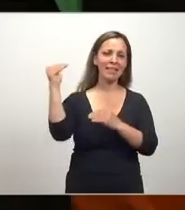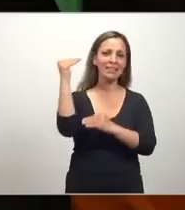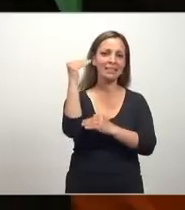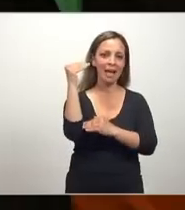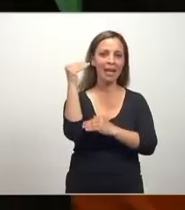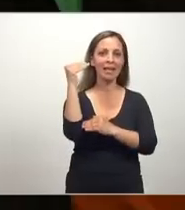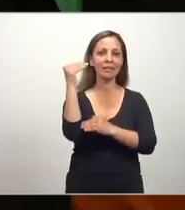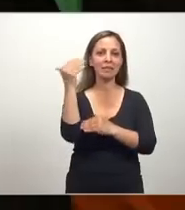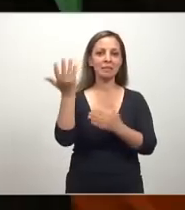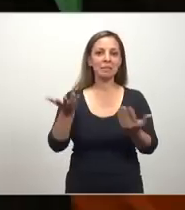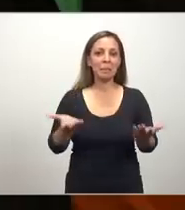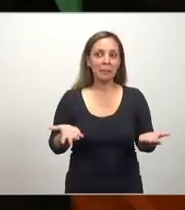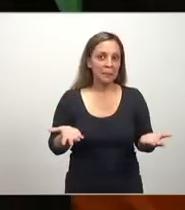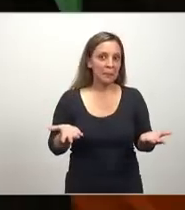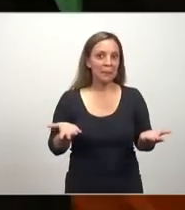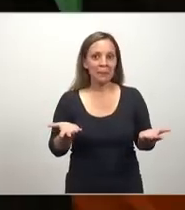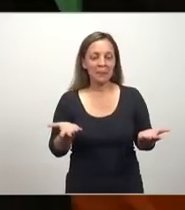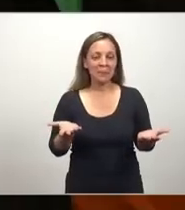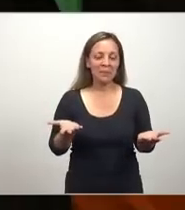bueno,